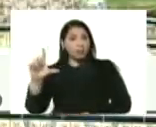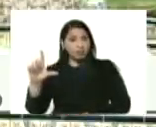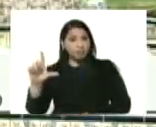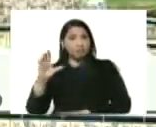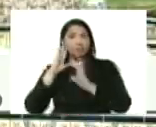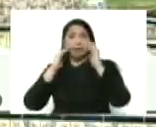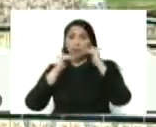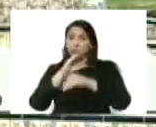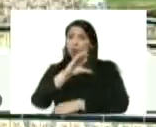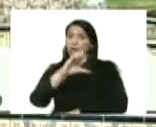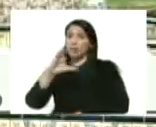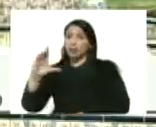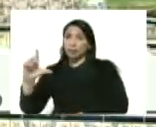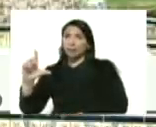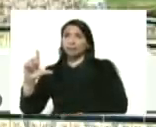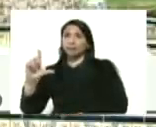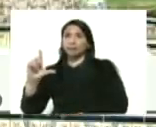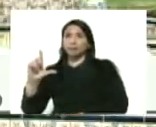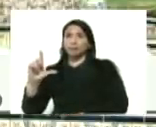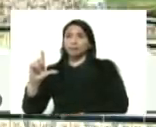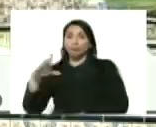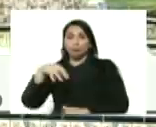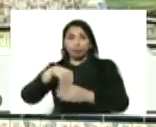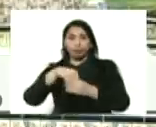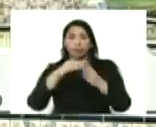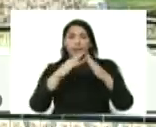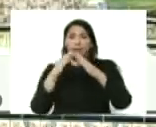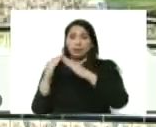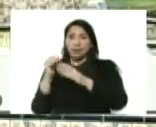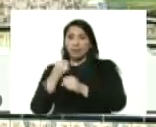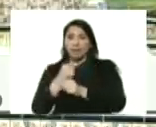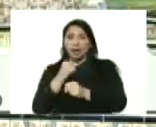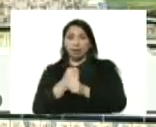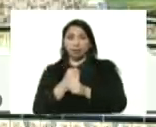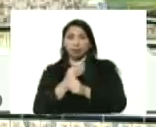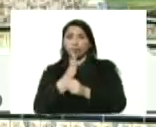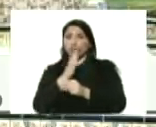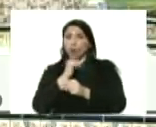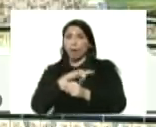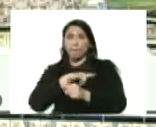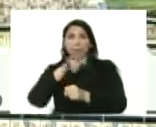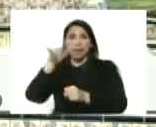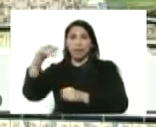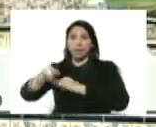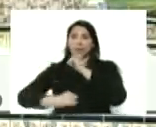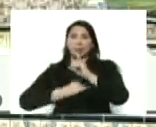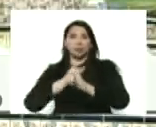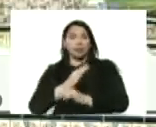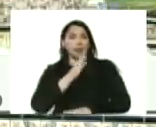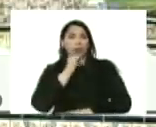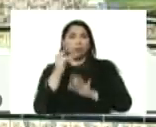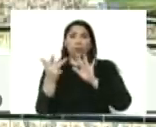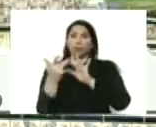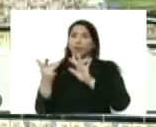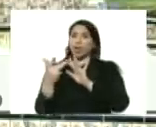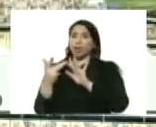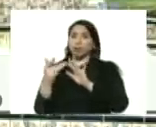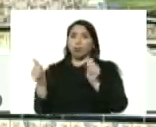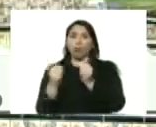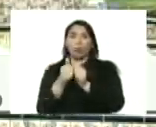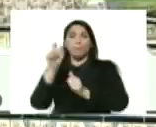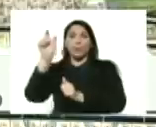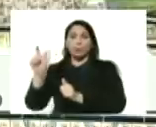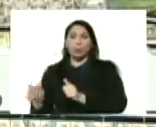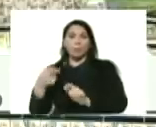atención Catia la Mar, ama de caso, no tiene viaje internacional, no tiene contacto con Positivo,